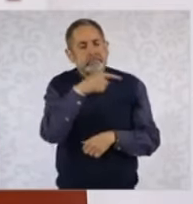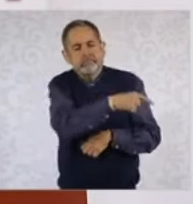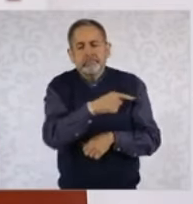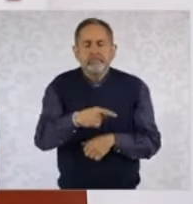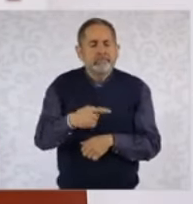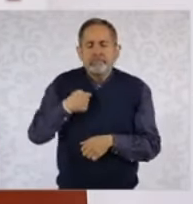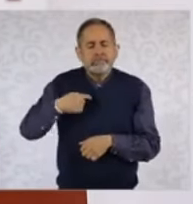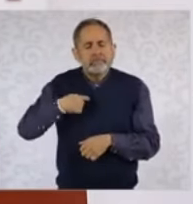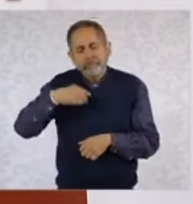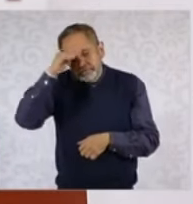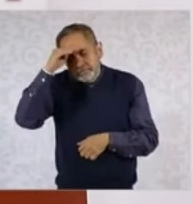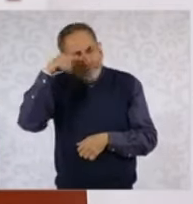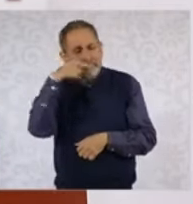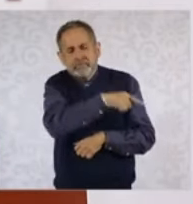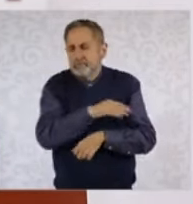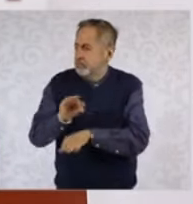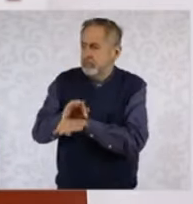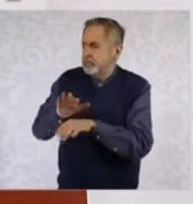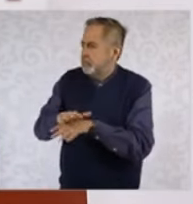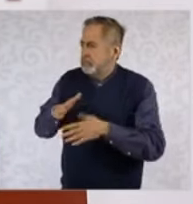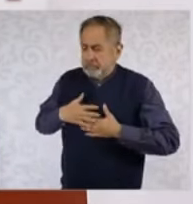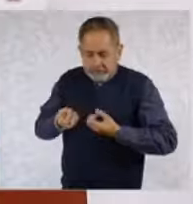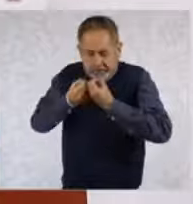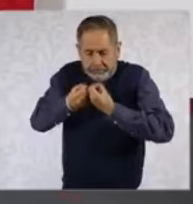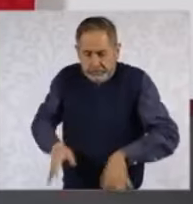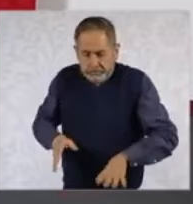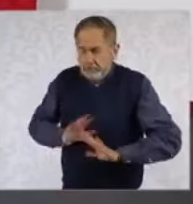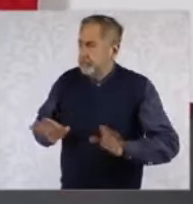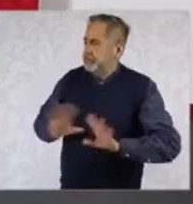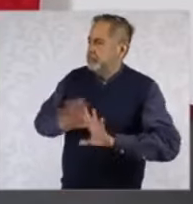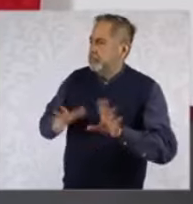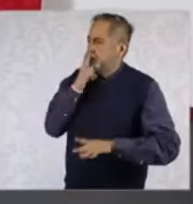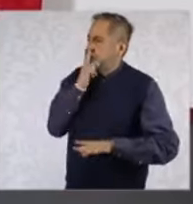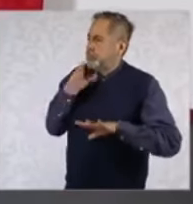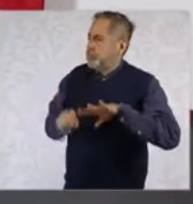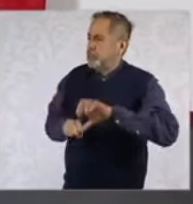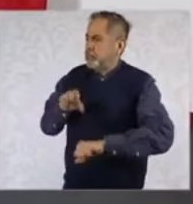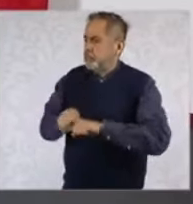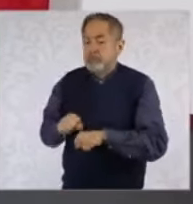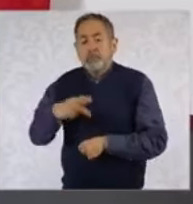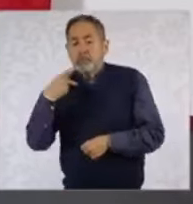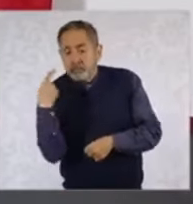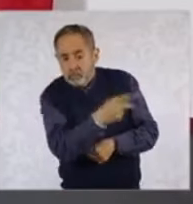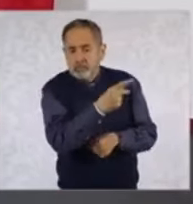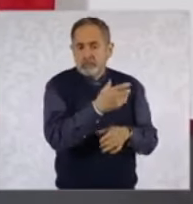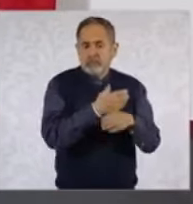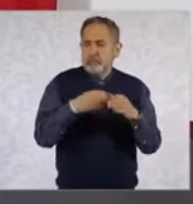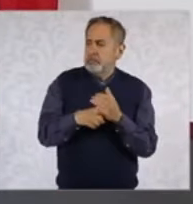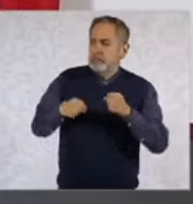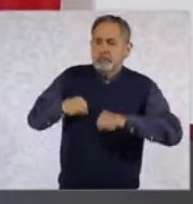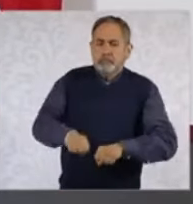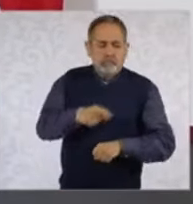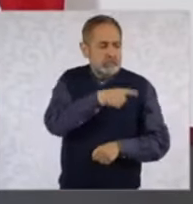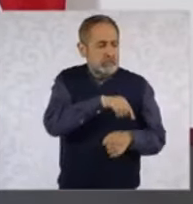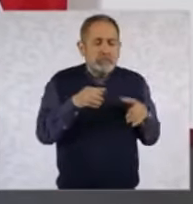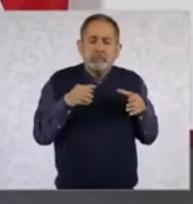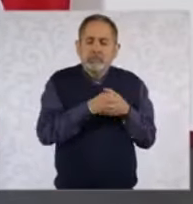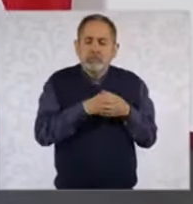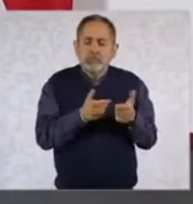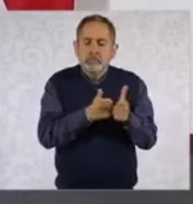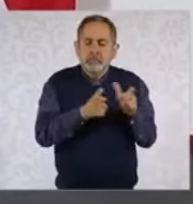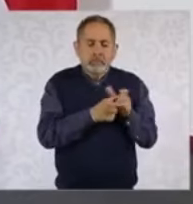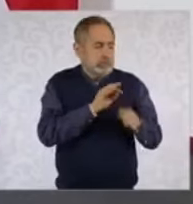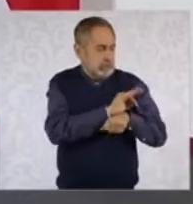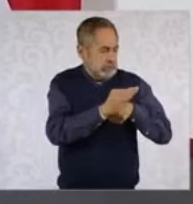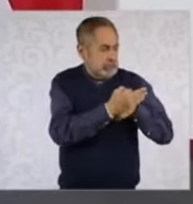privilegios, que no quieren dejarlos. Entonces, sus privilegios y los privilegios de aquellos que ellos